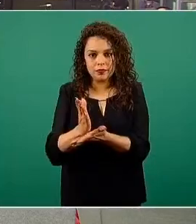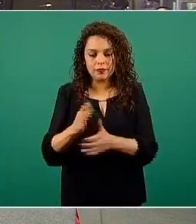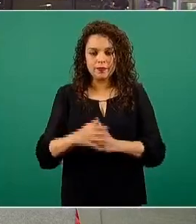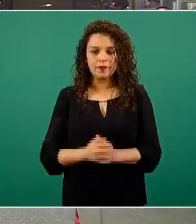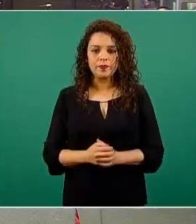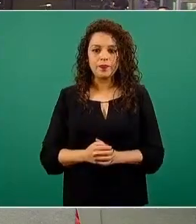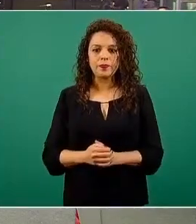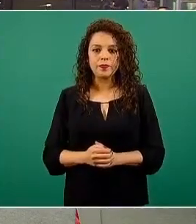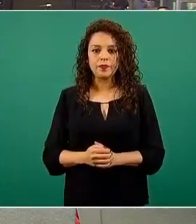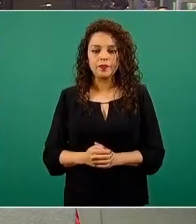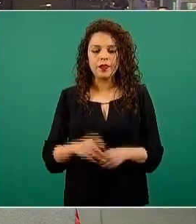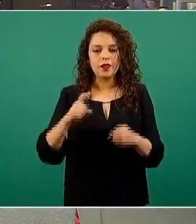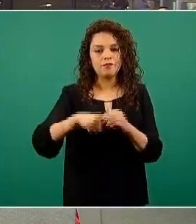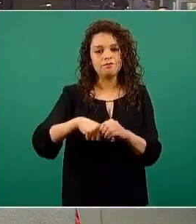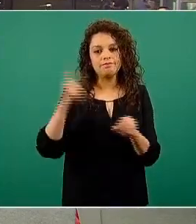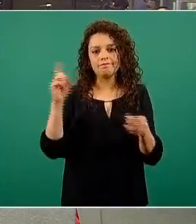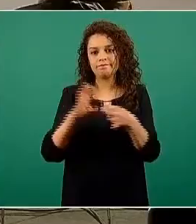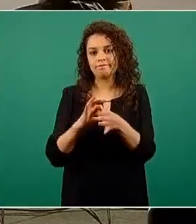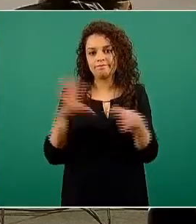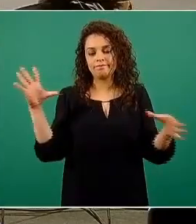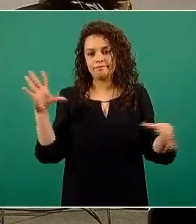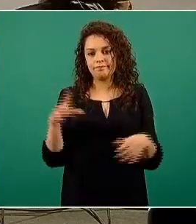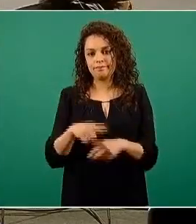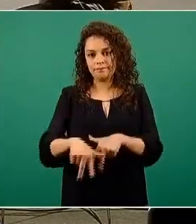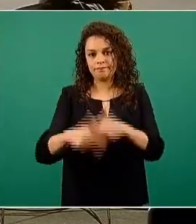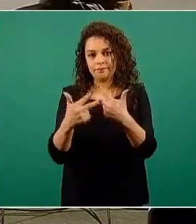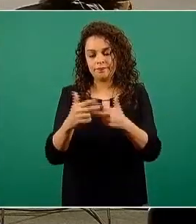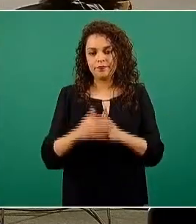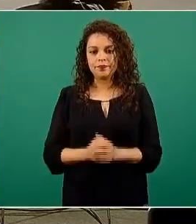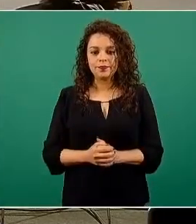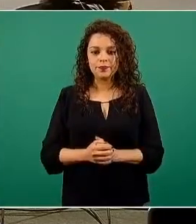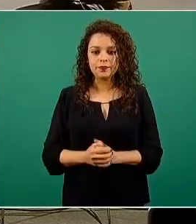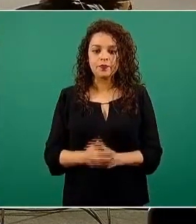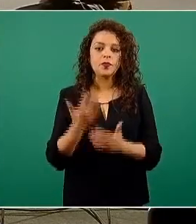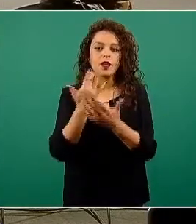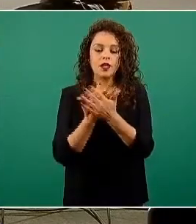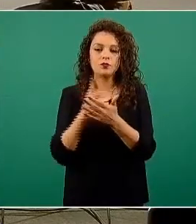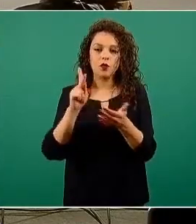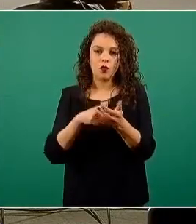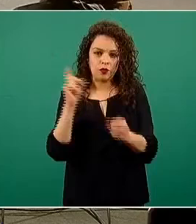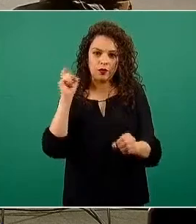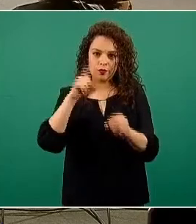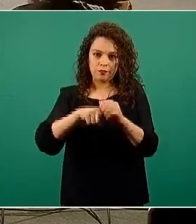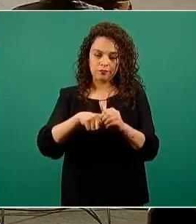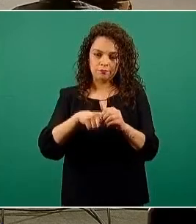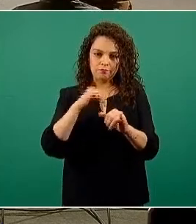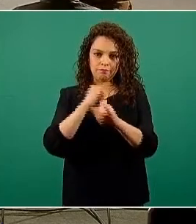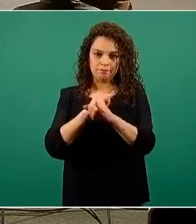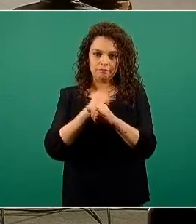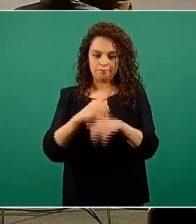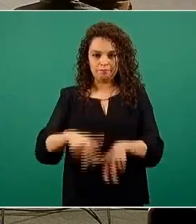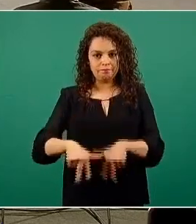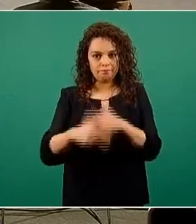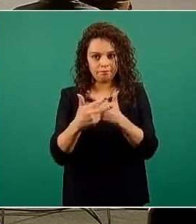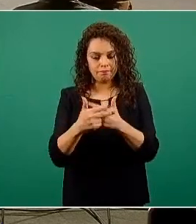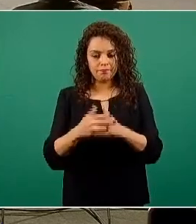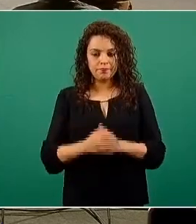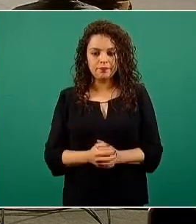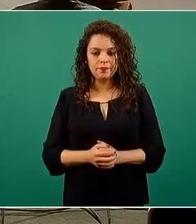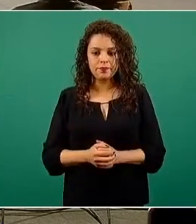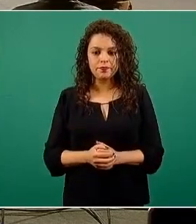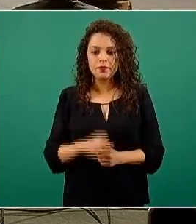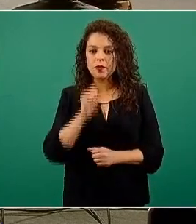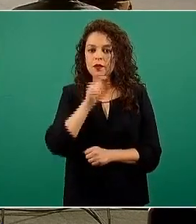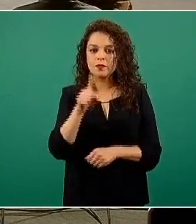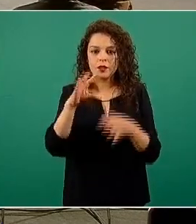Se fue. Bien, en lo que recobramos la conexión y también siguiendo la solicitud del doctor Hugo